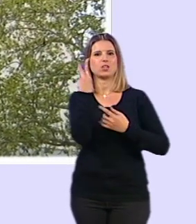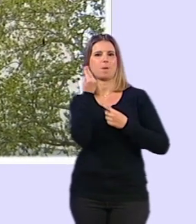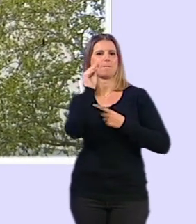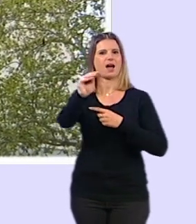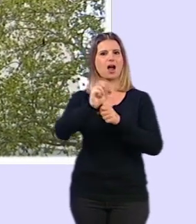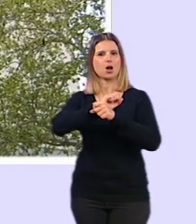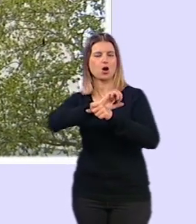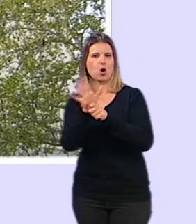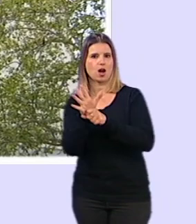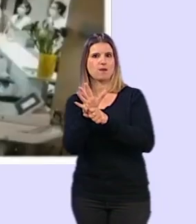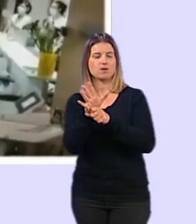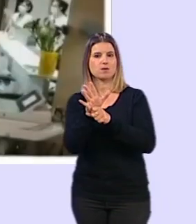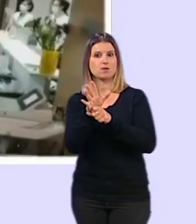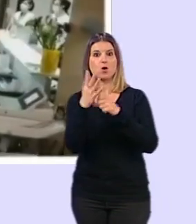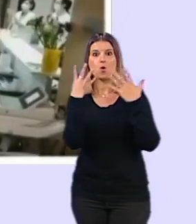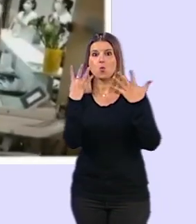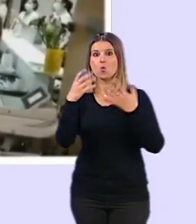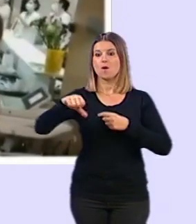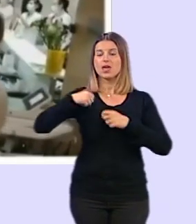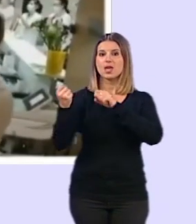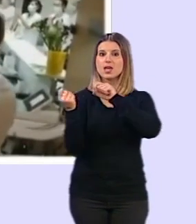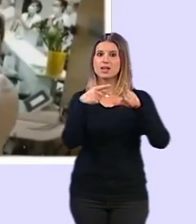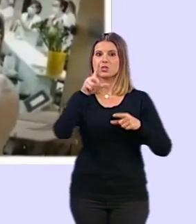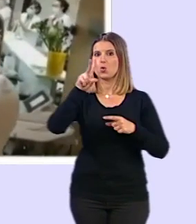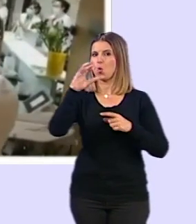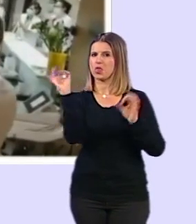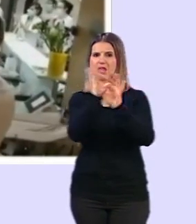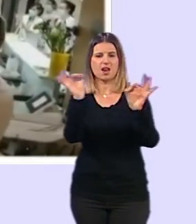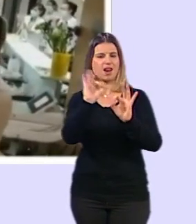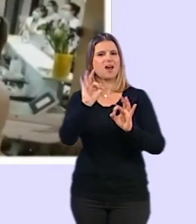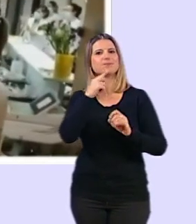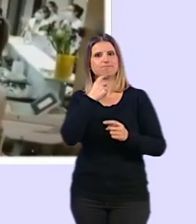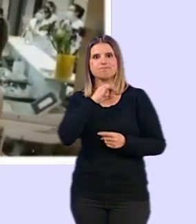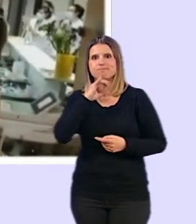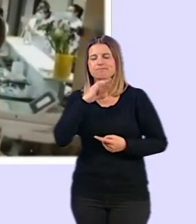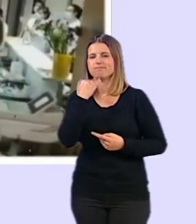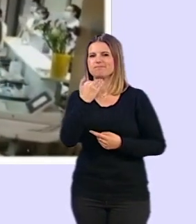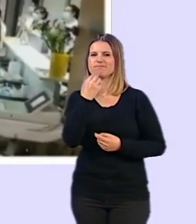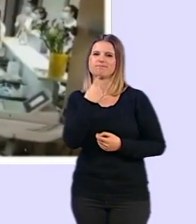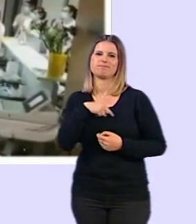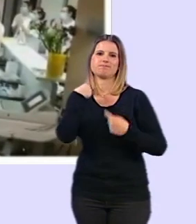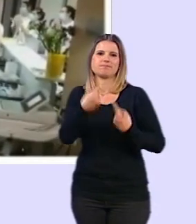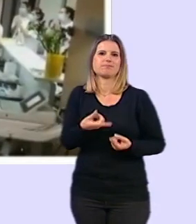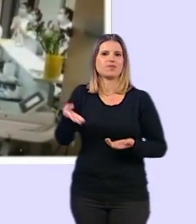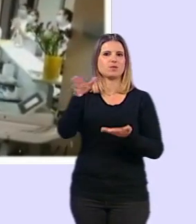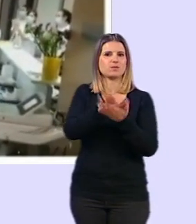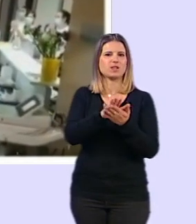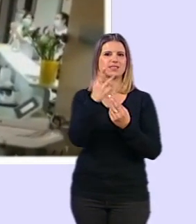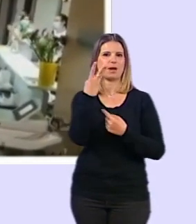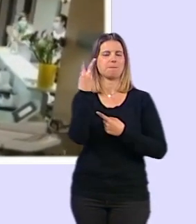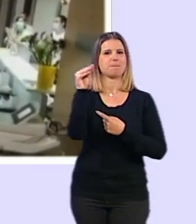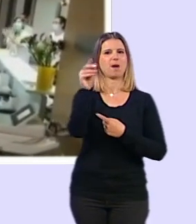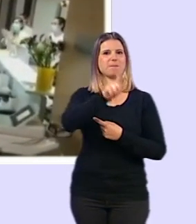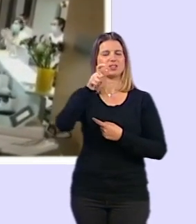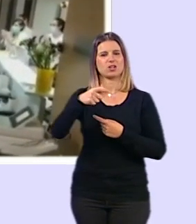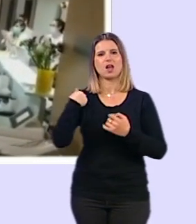nuevos, 9 ingresos, ningún ingreso en la UCI, eso es lo que nos alegra y por desgracia han fallecido 3 personas más